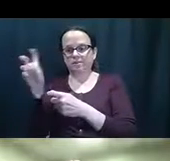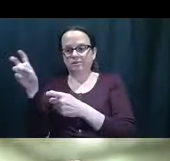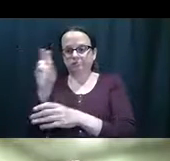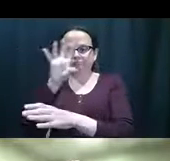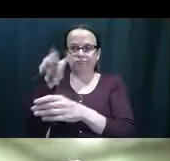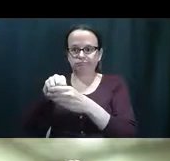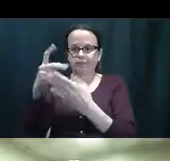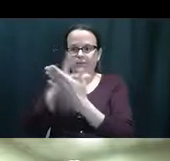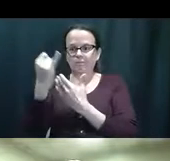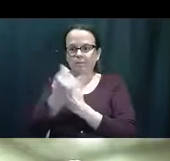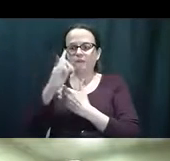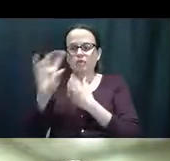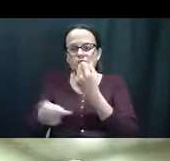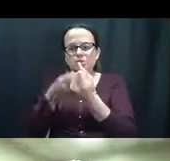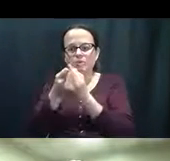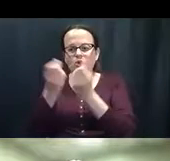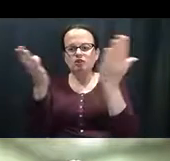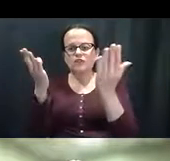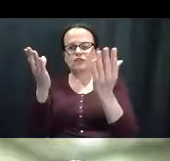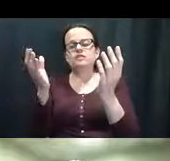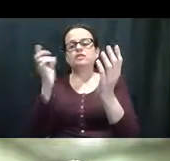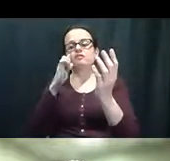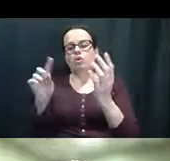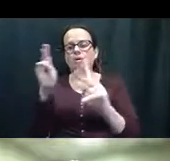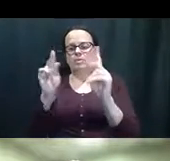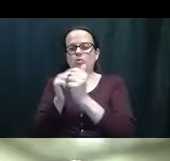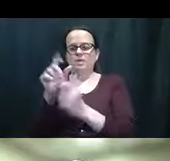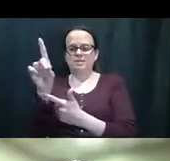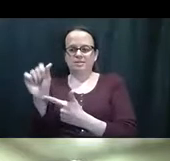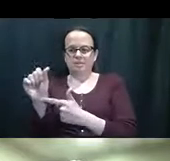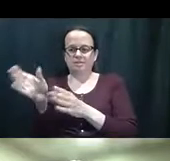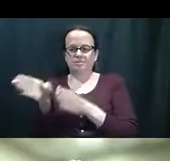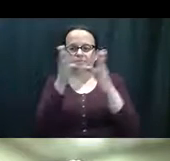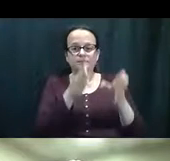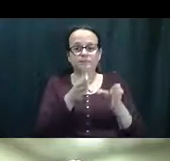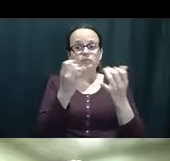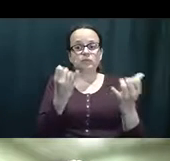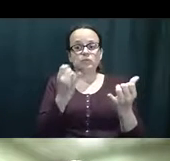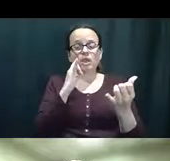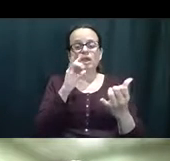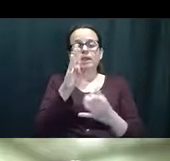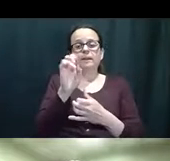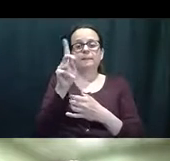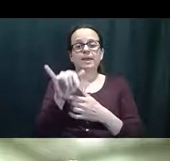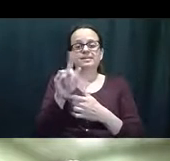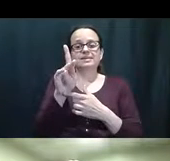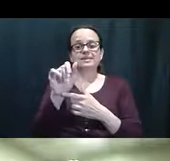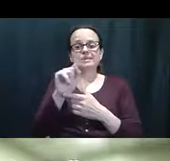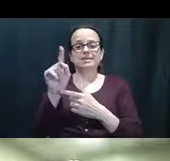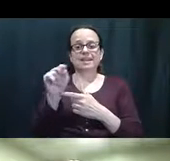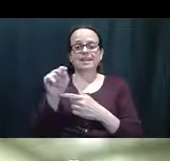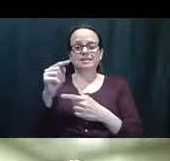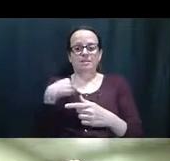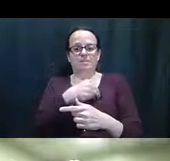ha sido parte de ese proyecto para tratar de proveerle, eh, servicios y apoyos a la comunidad. También con nosotros está